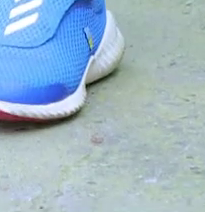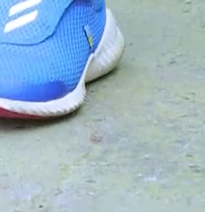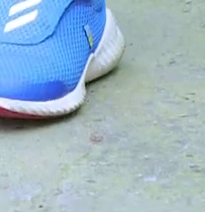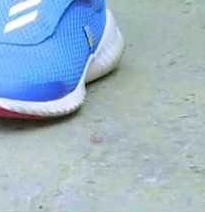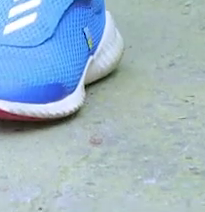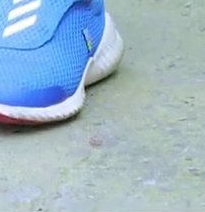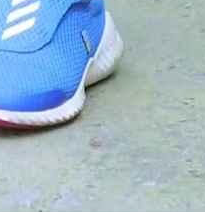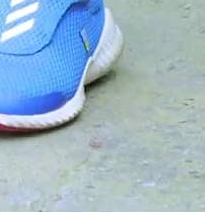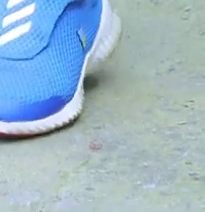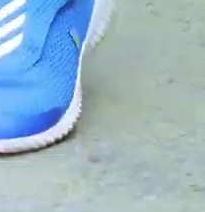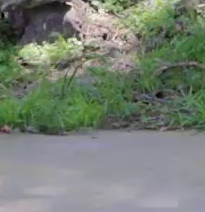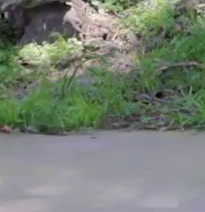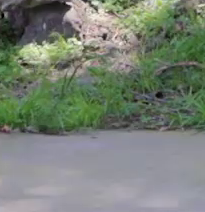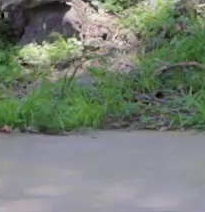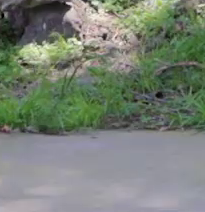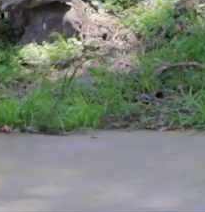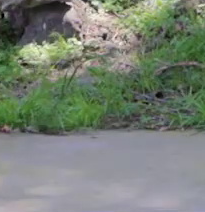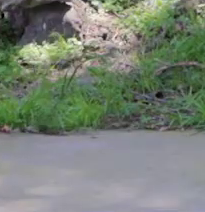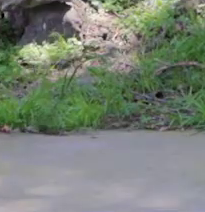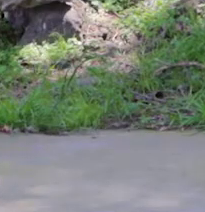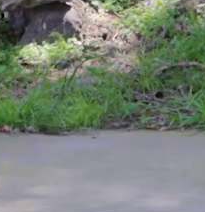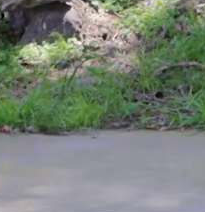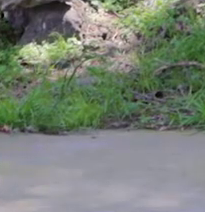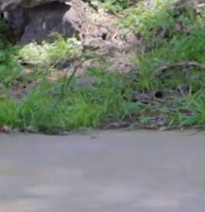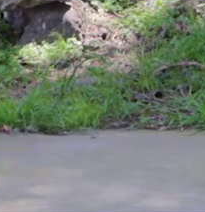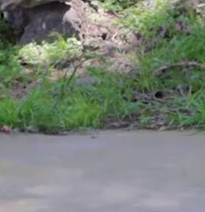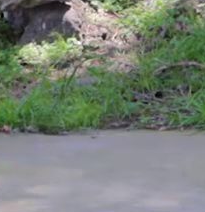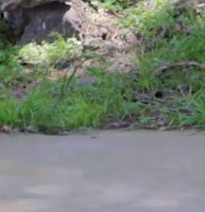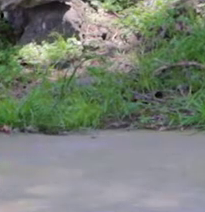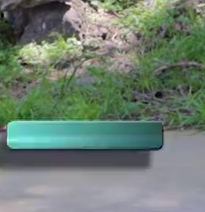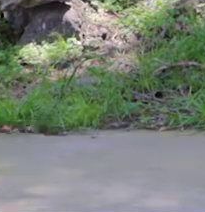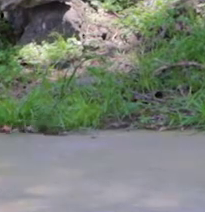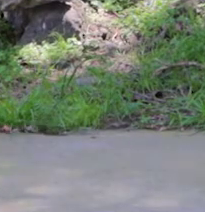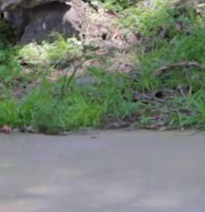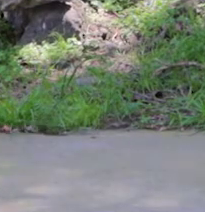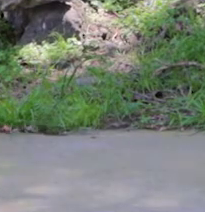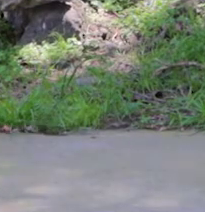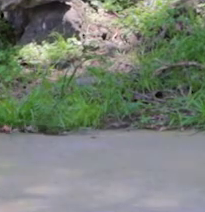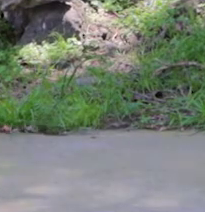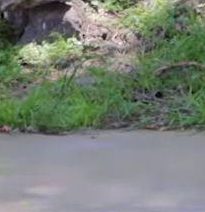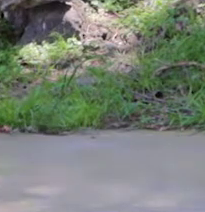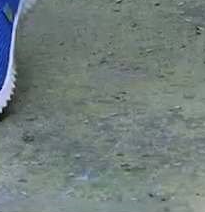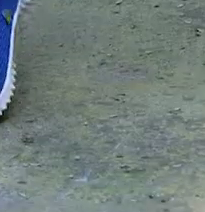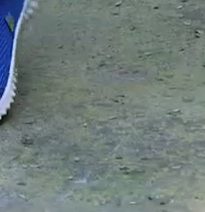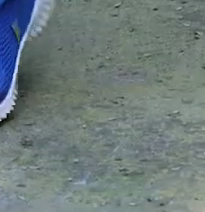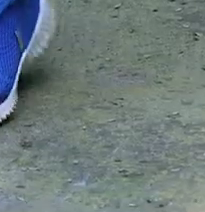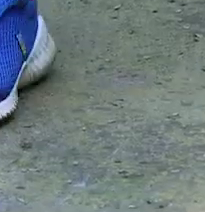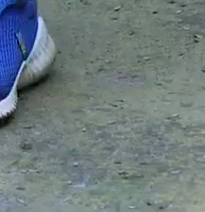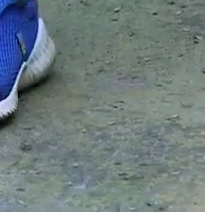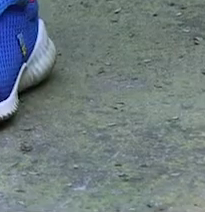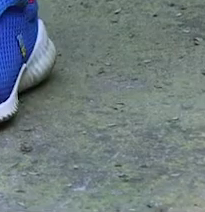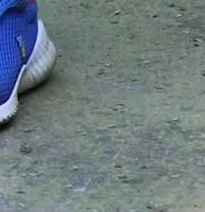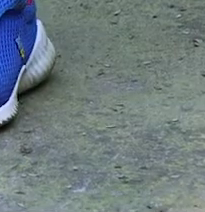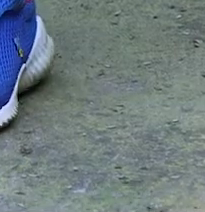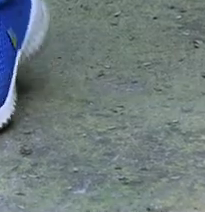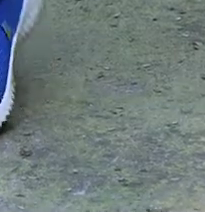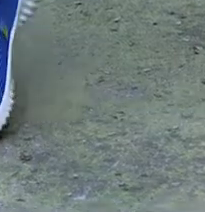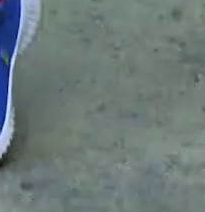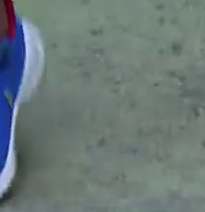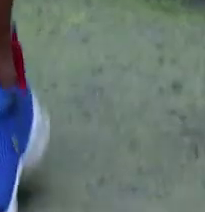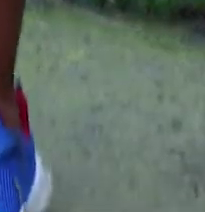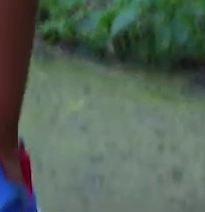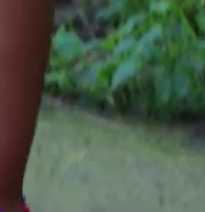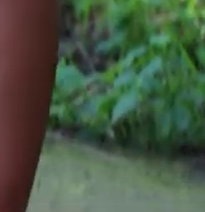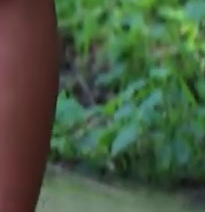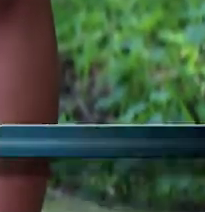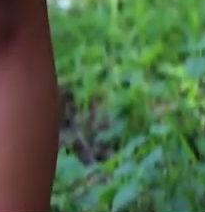bien, otra más, perfecto, ahí está bien, muy bien, elevamos los talones, bien,